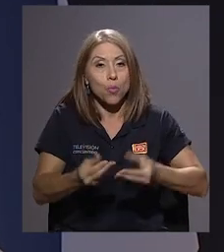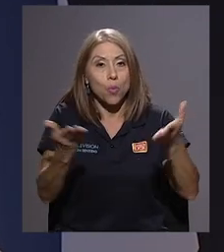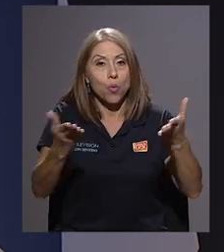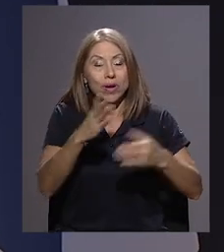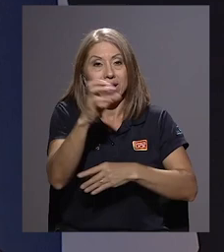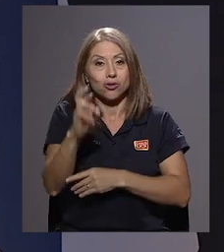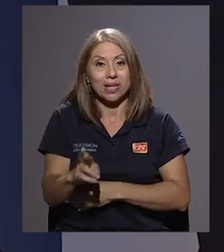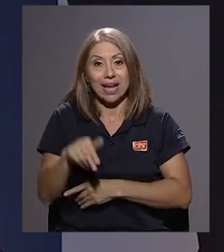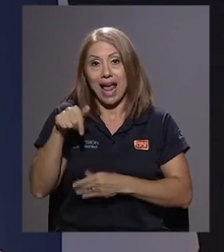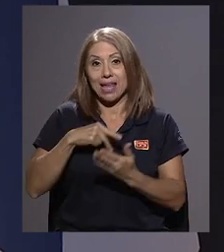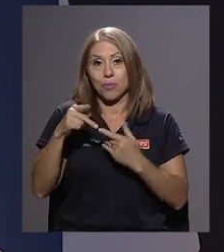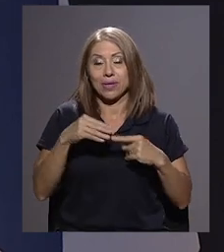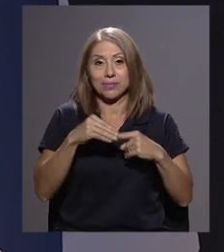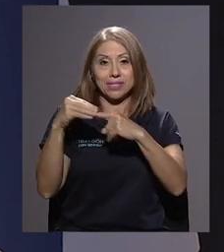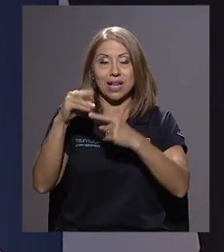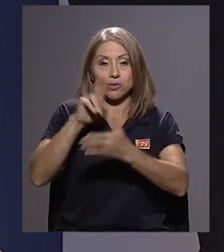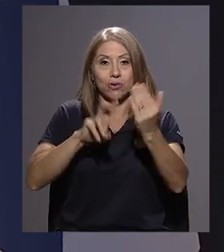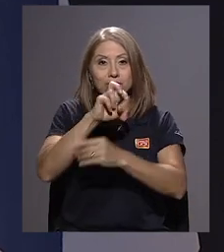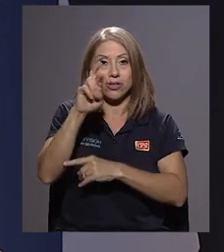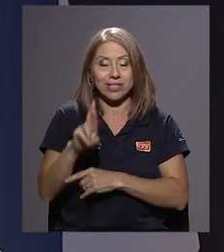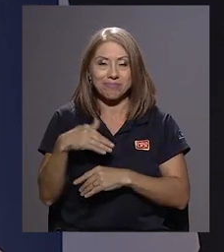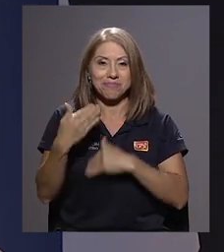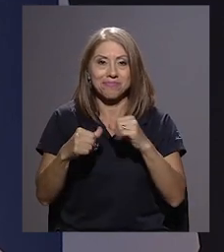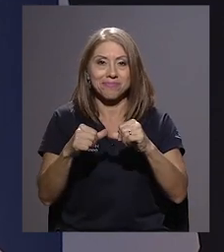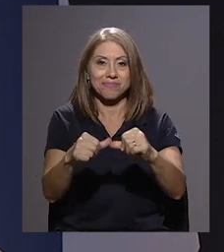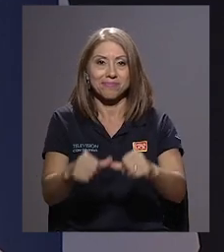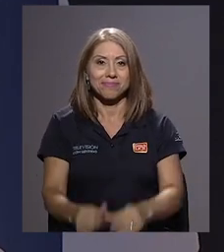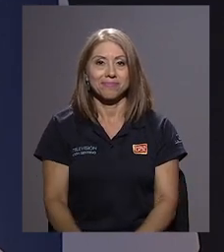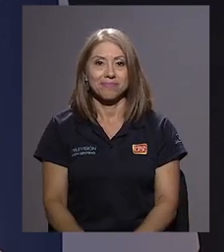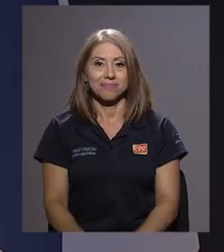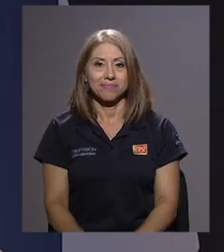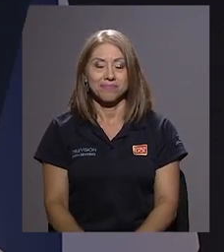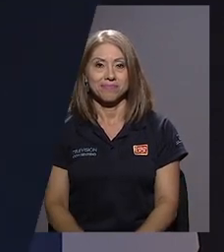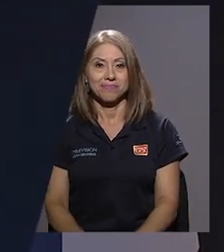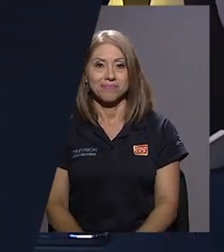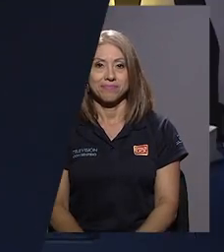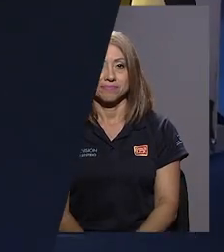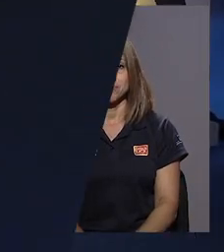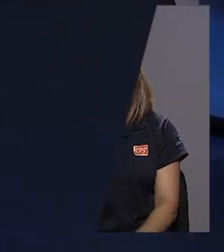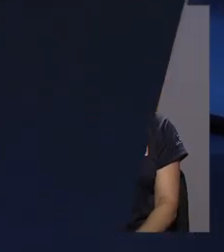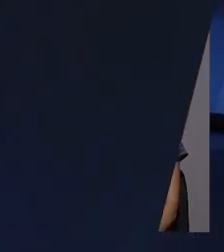pública en nuestro país, aquí en especial en la Universidad de Costa Rica. Ya casi regresamos.